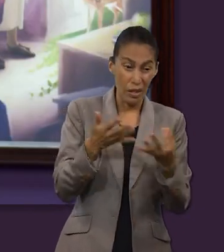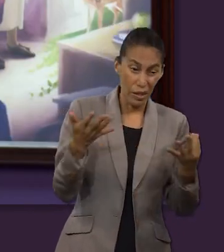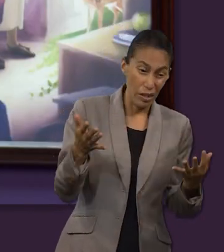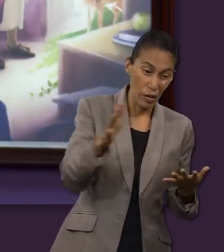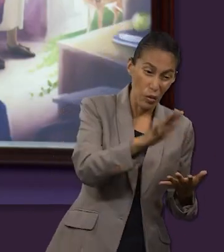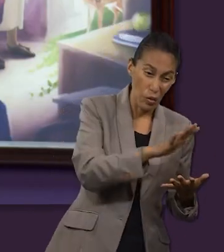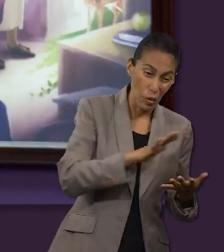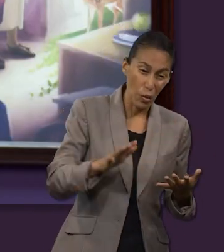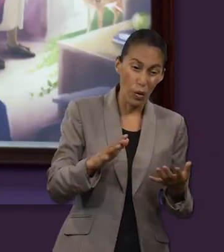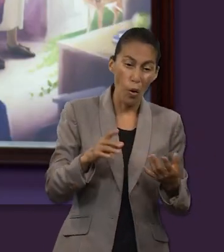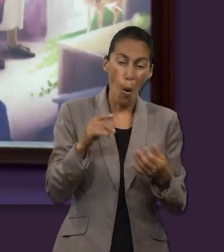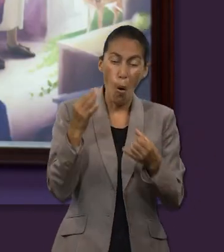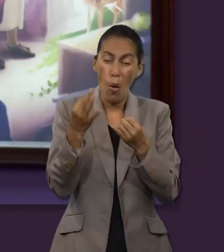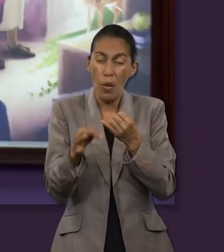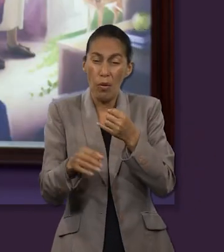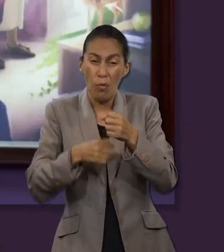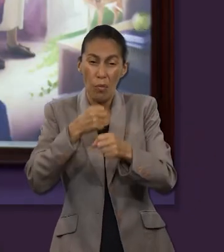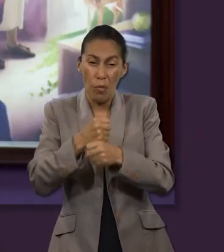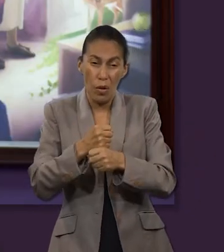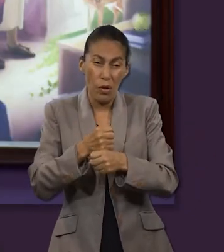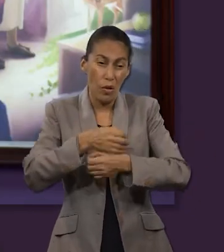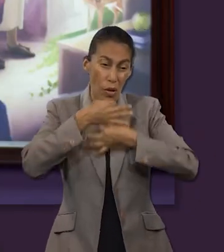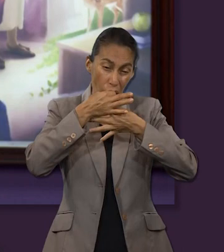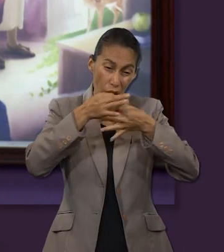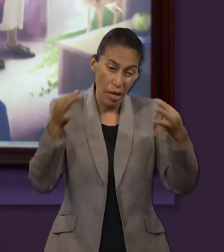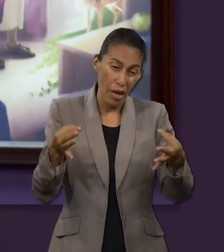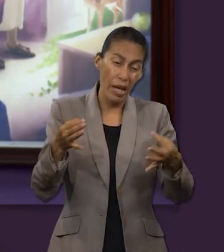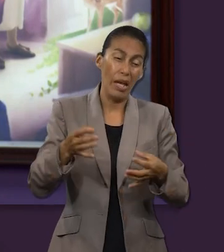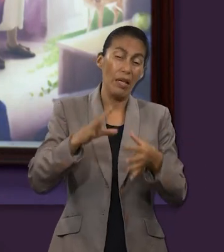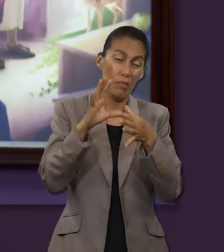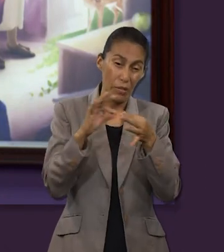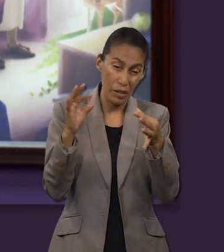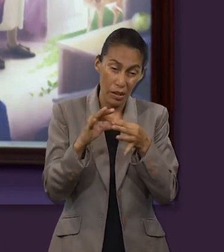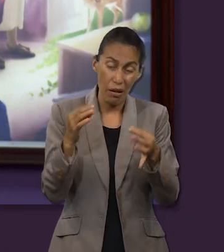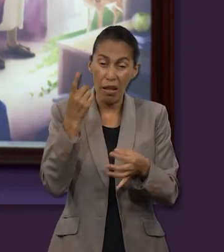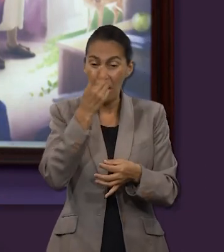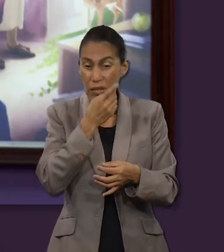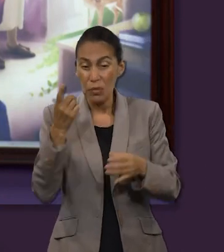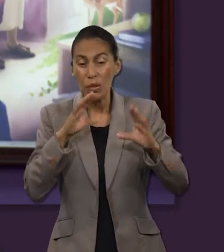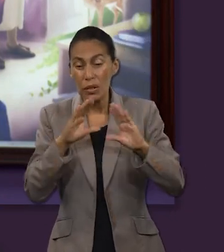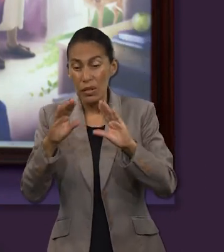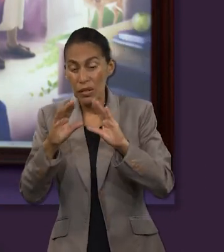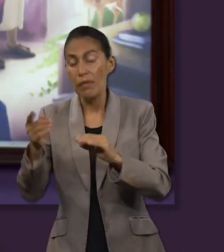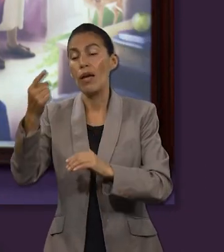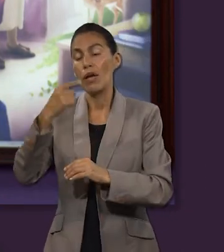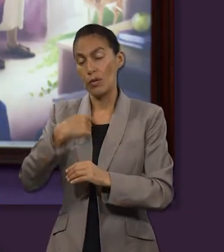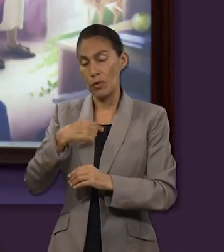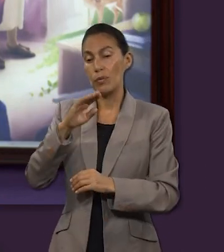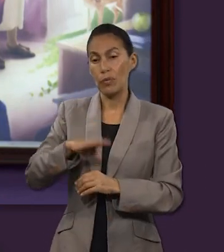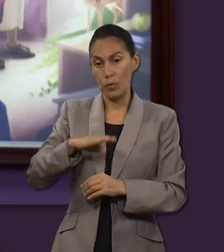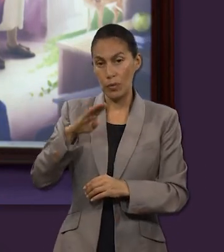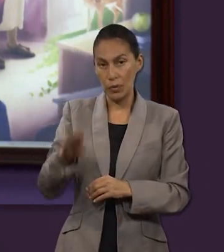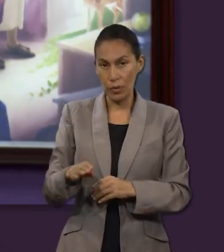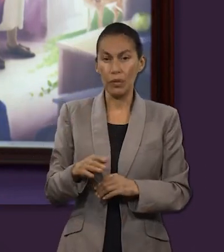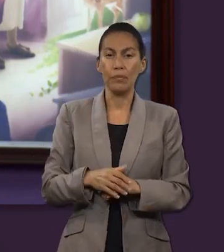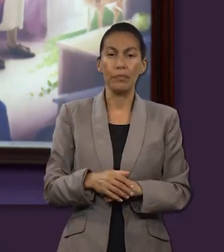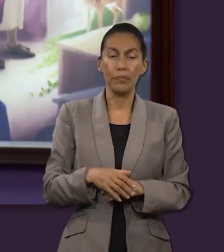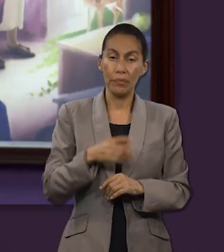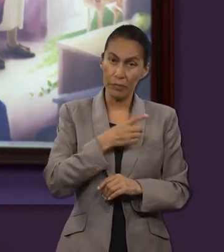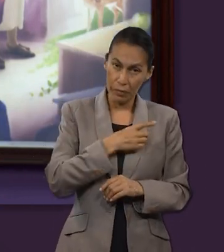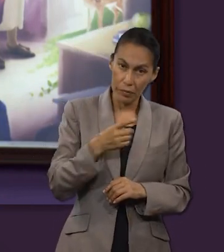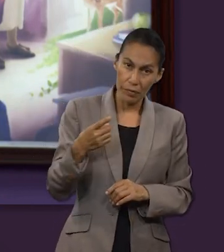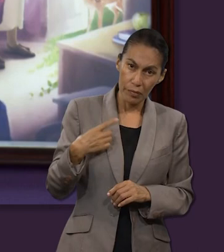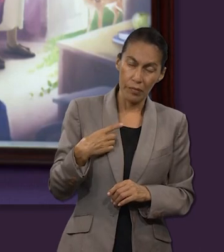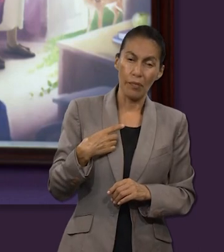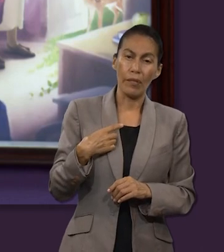aprovechó para hablar más y más a sus discípulos en forma bien explícita de que él tenía que morir. Y